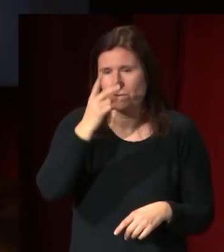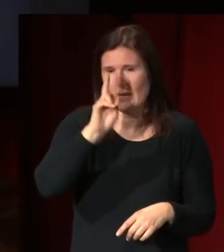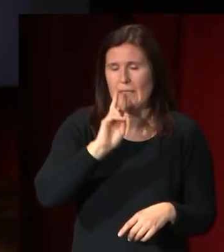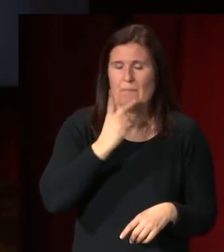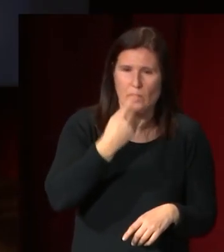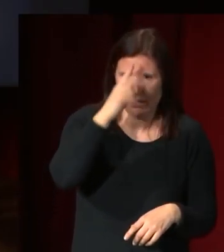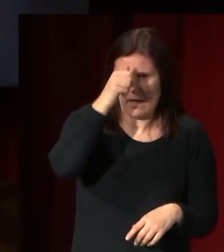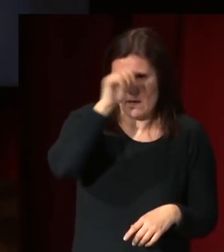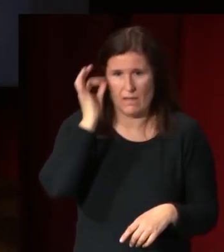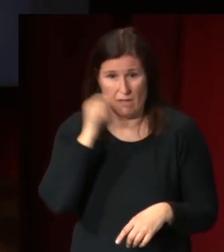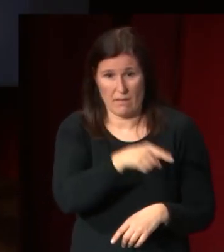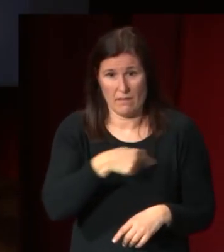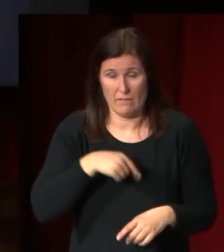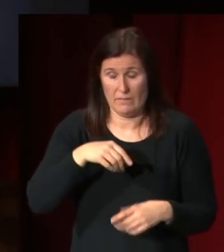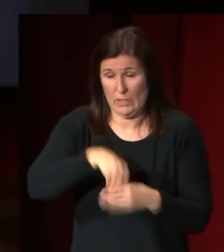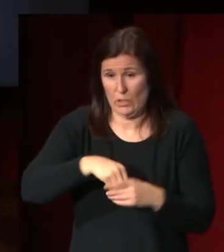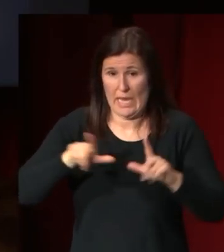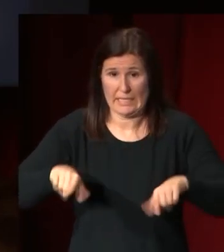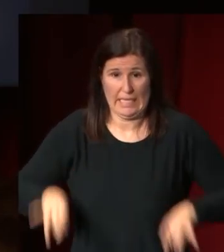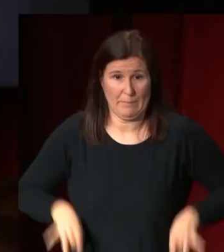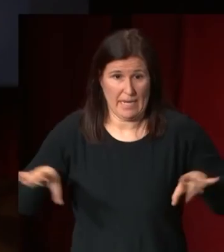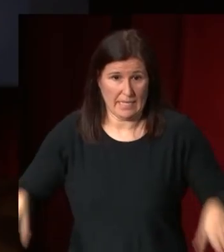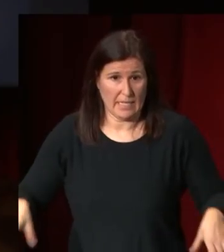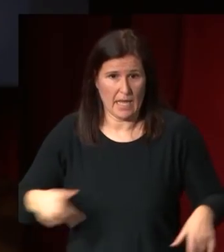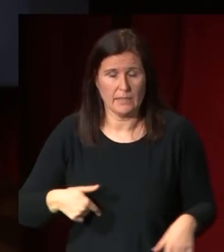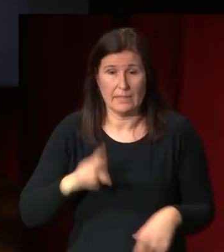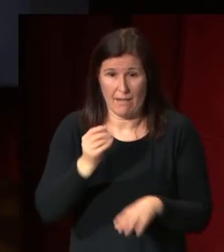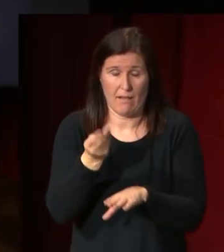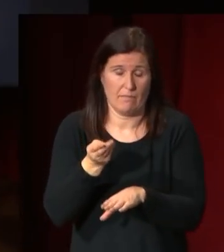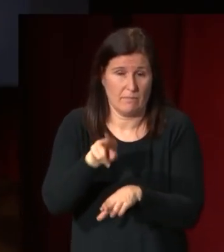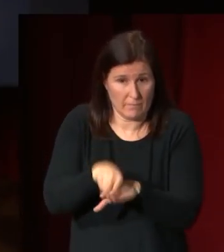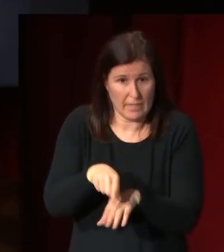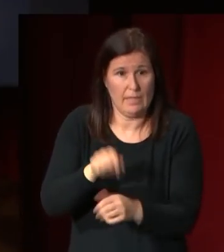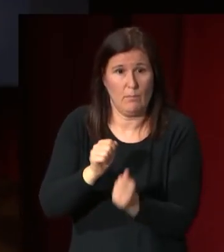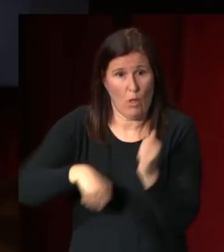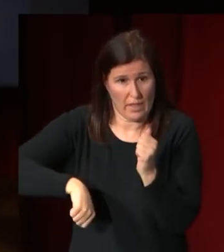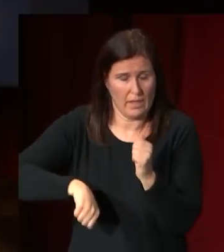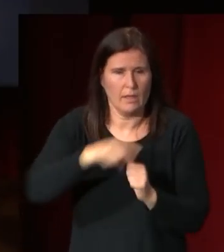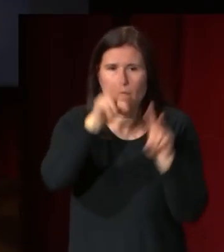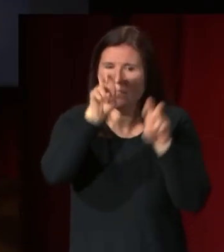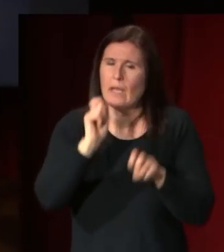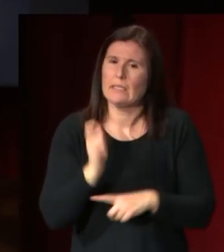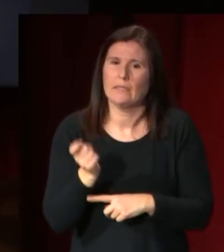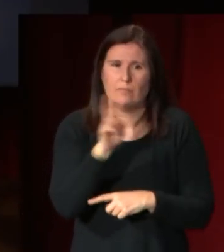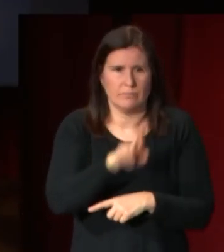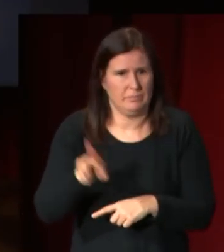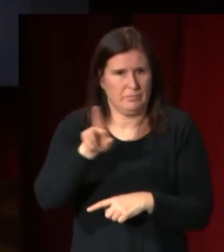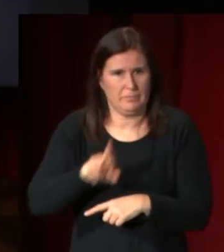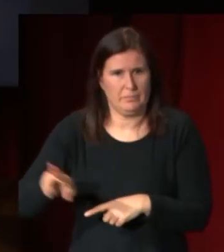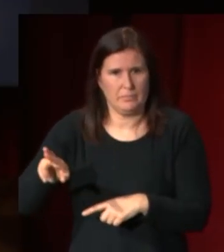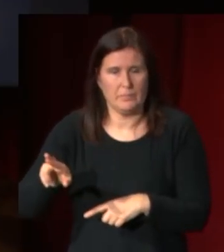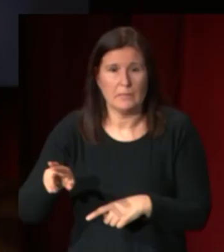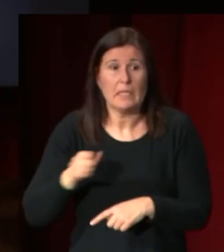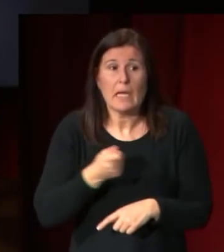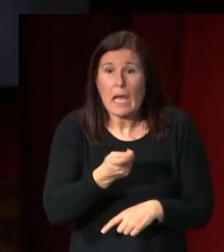aquí hoy en la sala 12 en la sala de las meninas el hermafrodita en bronce y bueno fue un tema muy habitual quizá